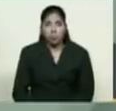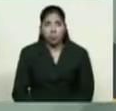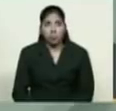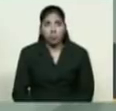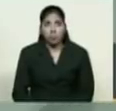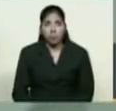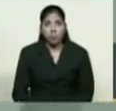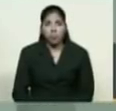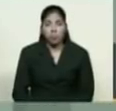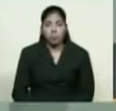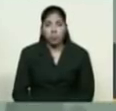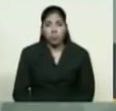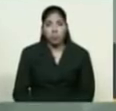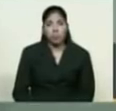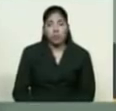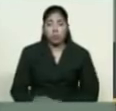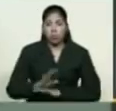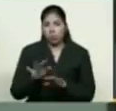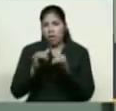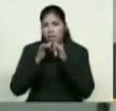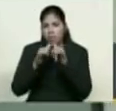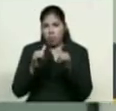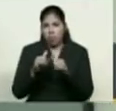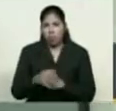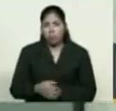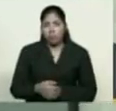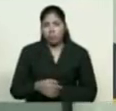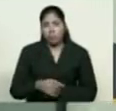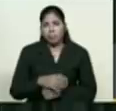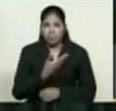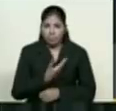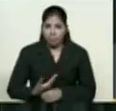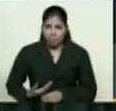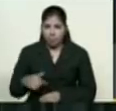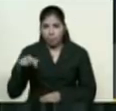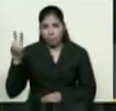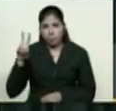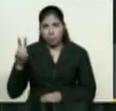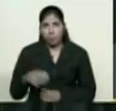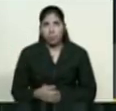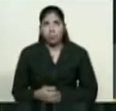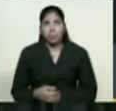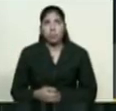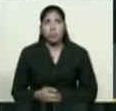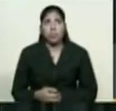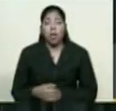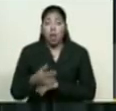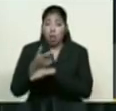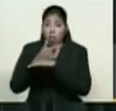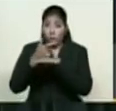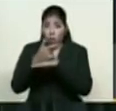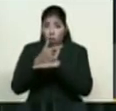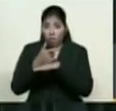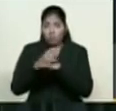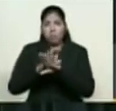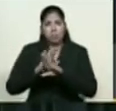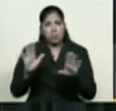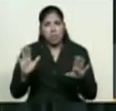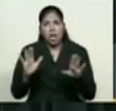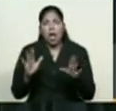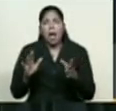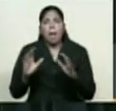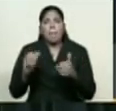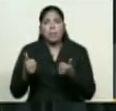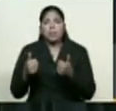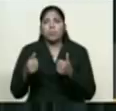tal como lo ha instruido el presidente de la República Bolivariana. Como gobierno, hemos creado las zonas petro,